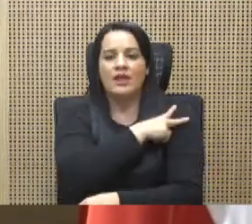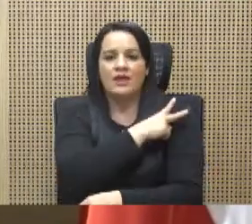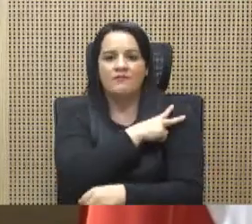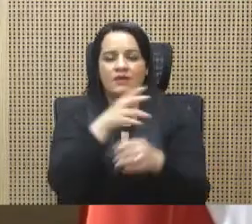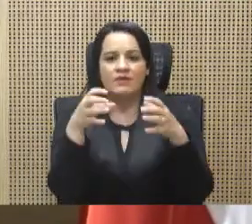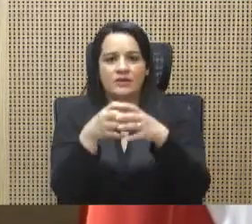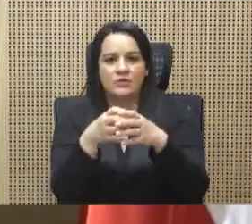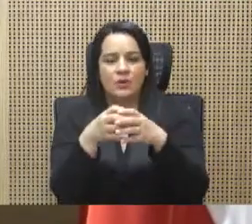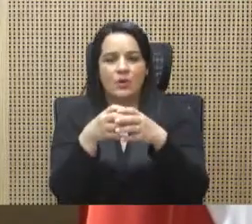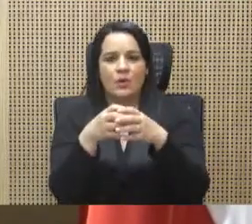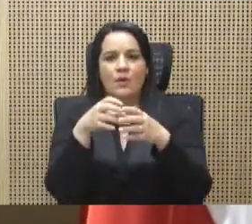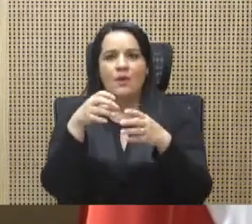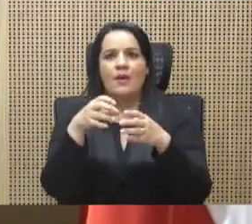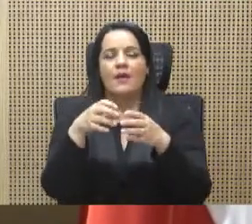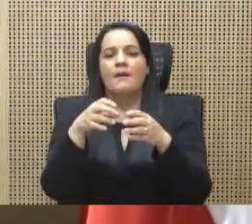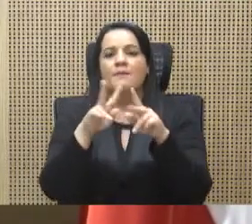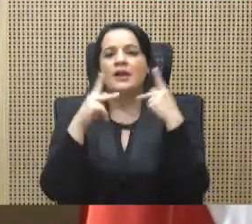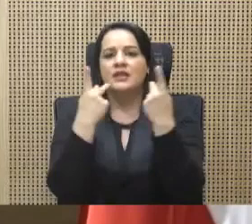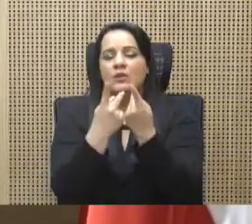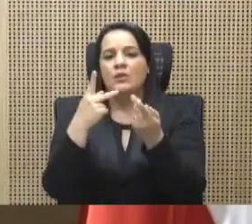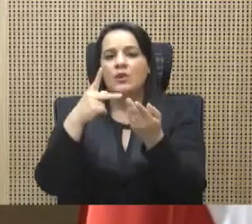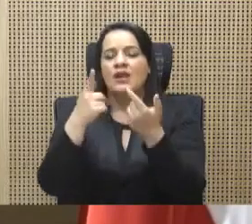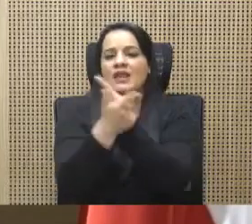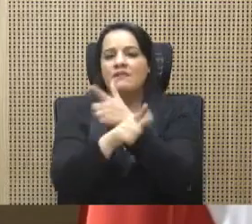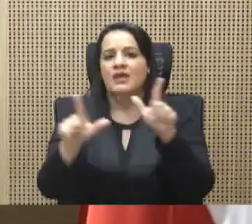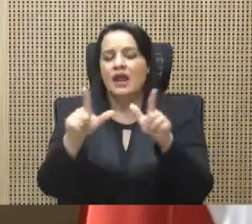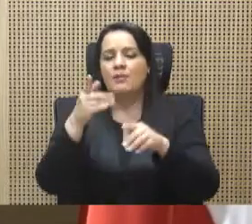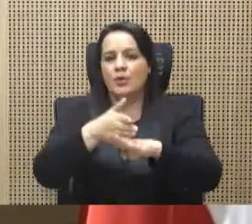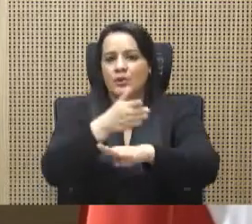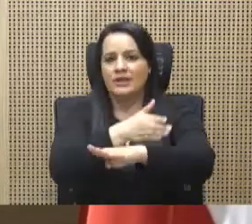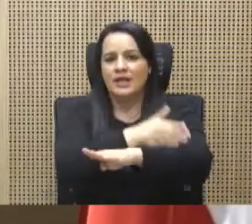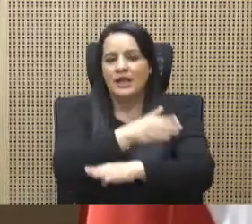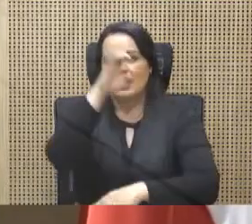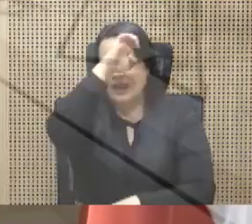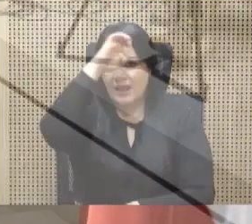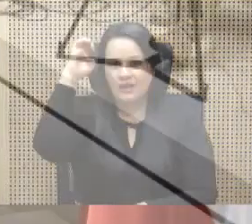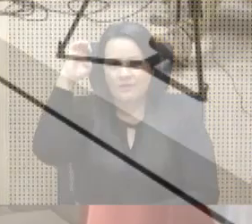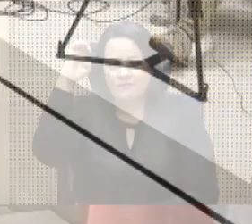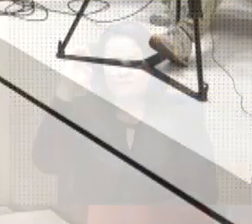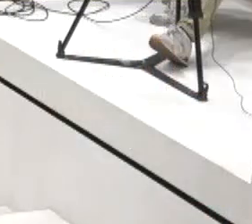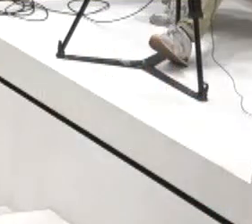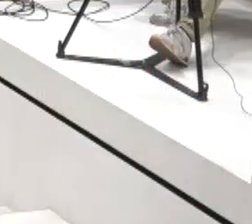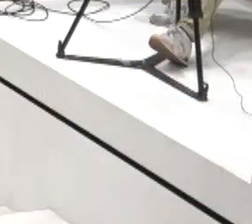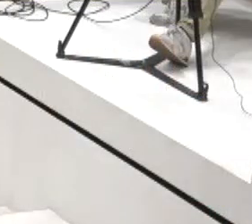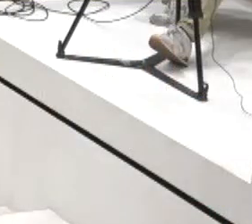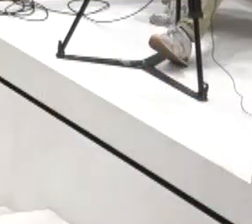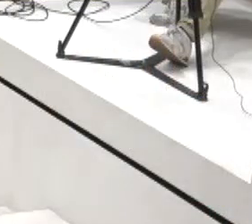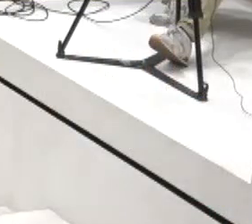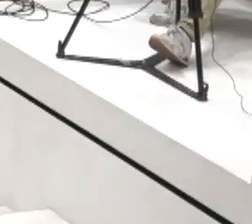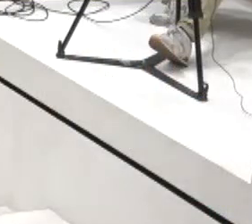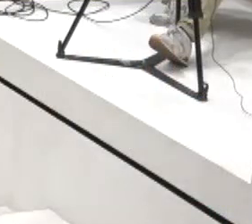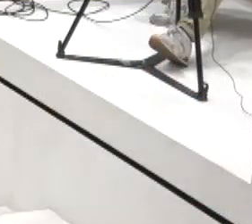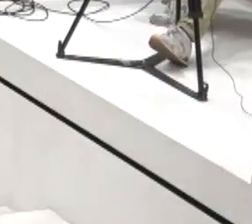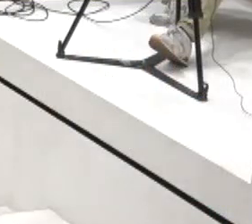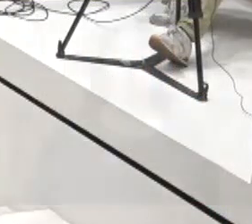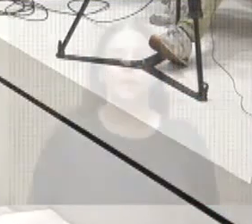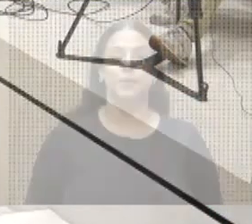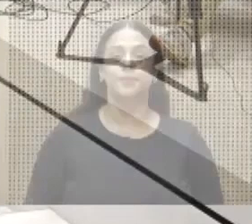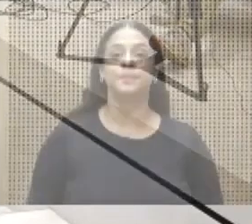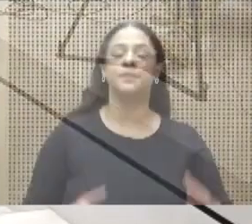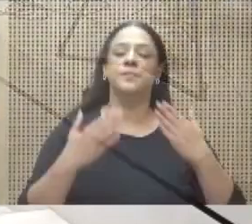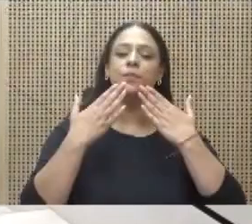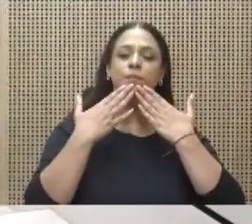Progresista, diputado Eli Feinzak-Mins, hasta por diez minutos. Muchas gracias, señor presidente.